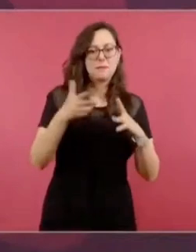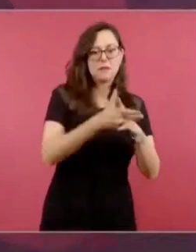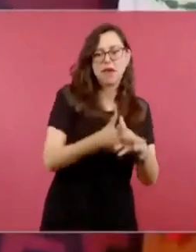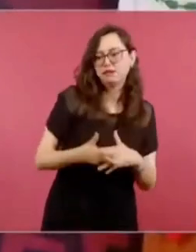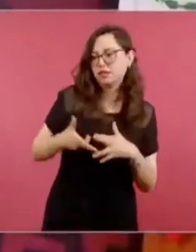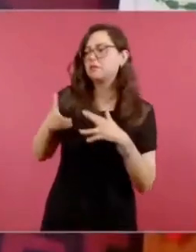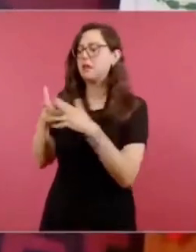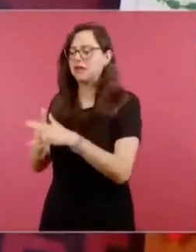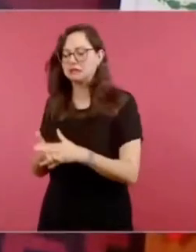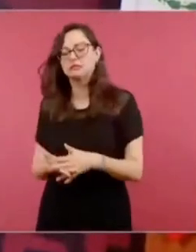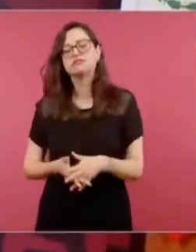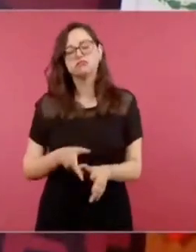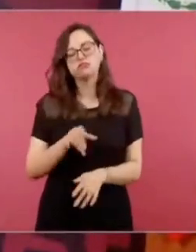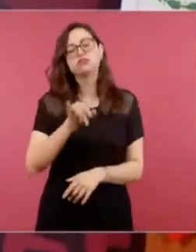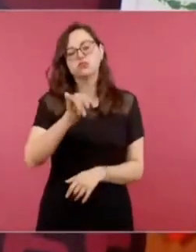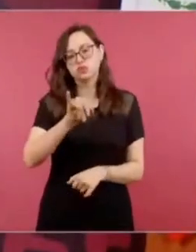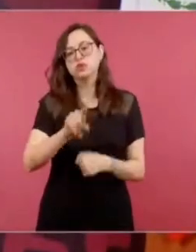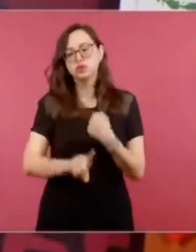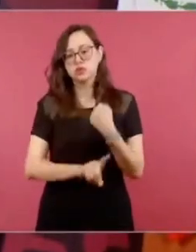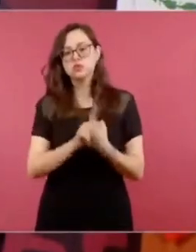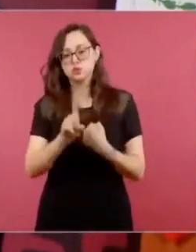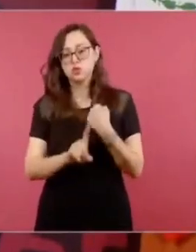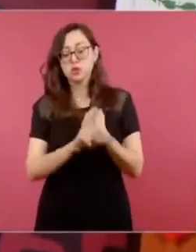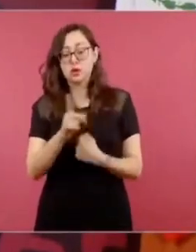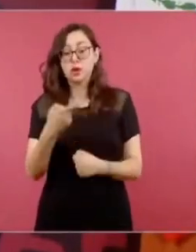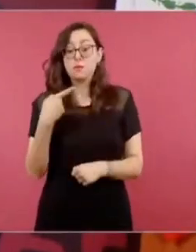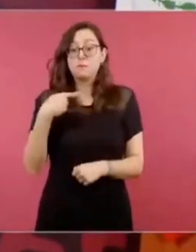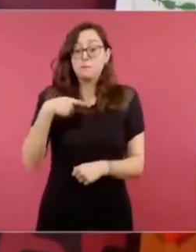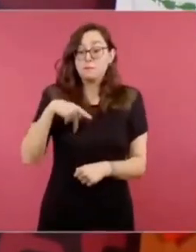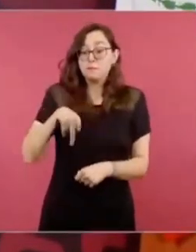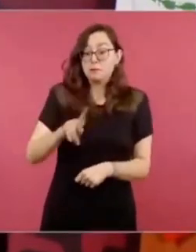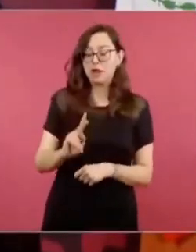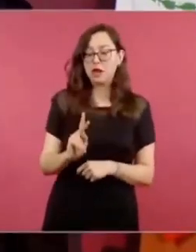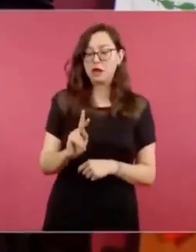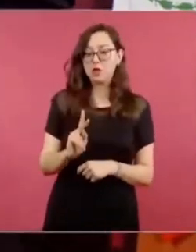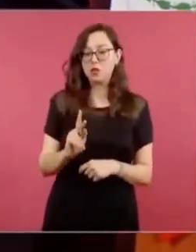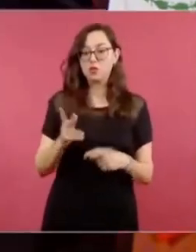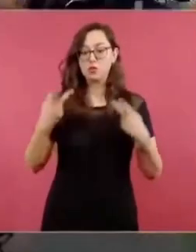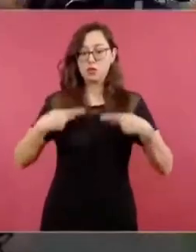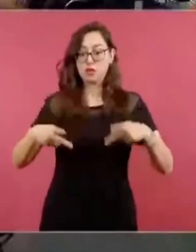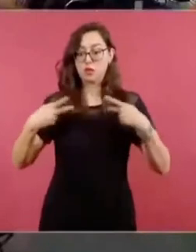tenemos pérdidas de vidas humanas afortunadamente